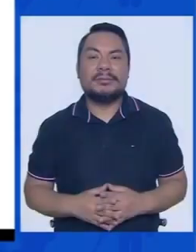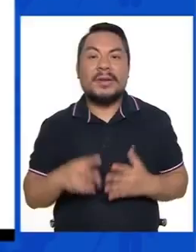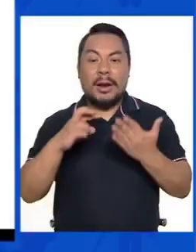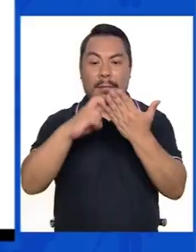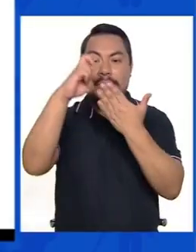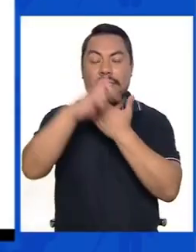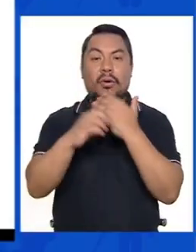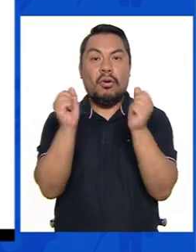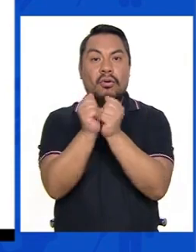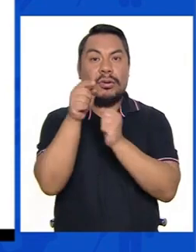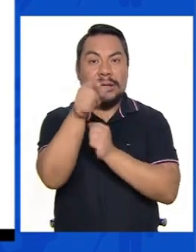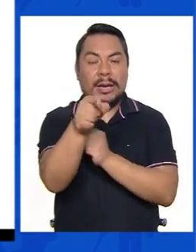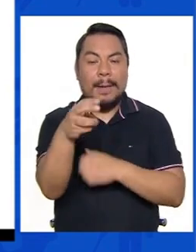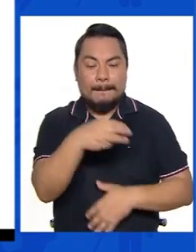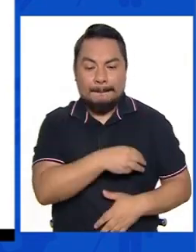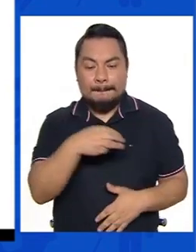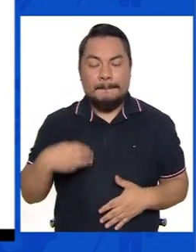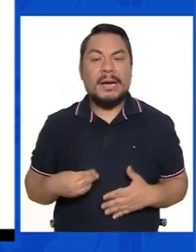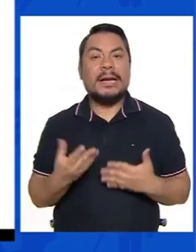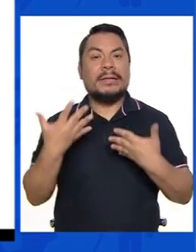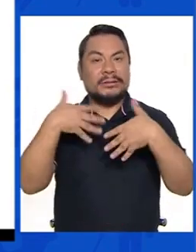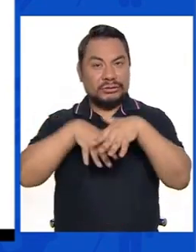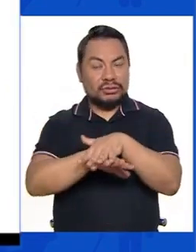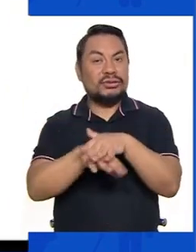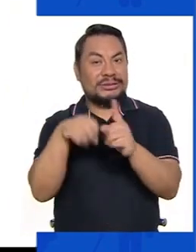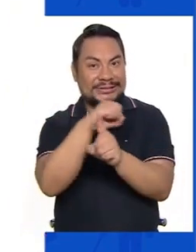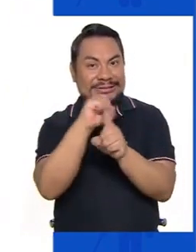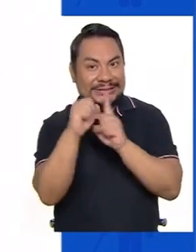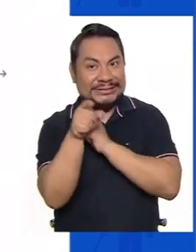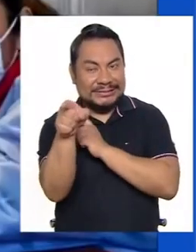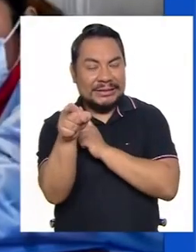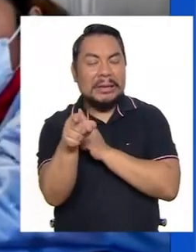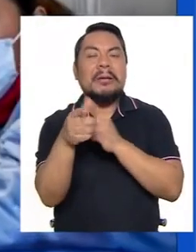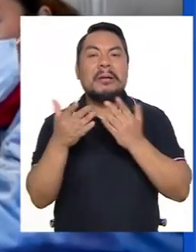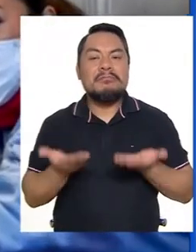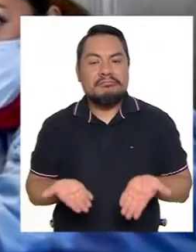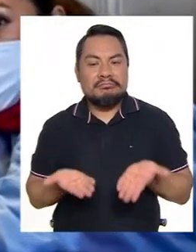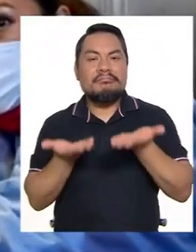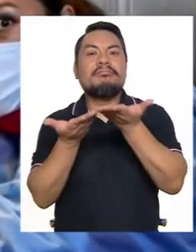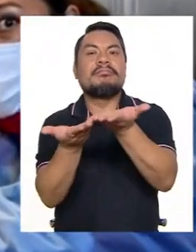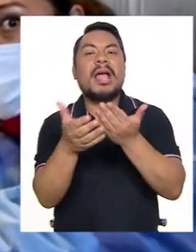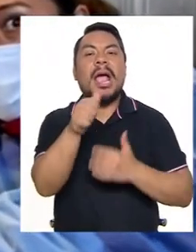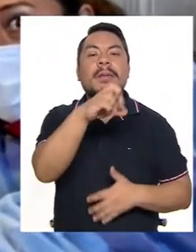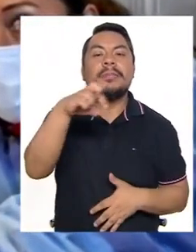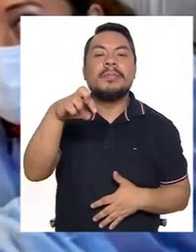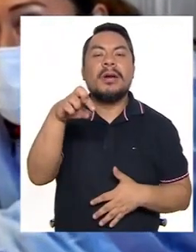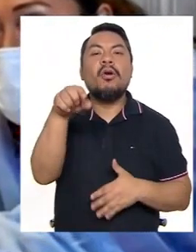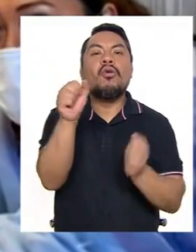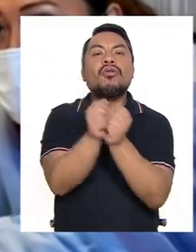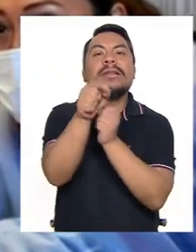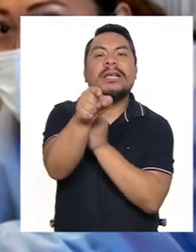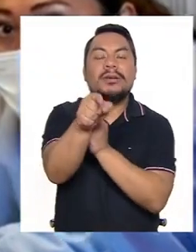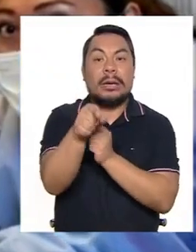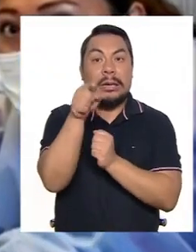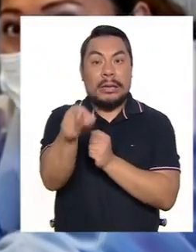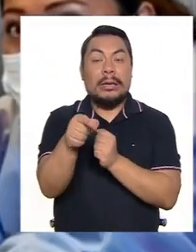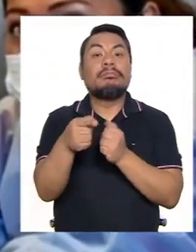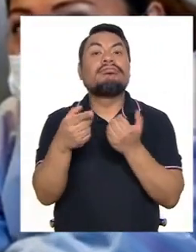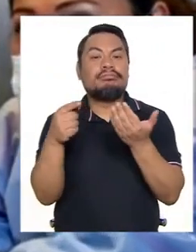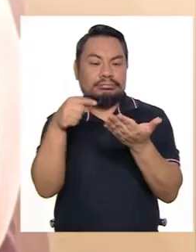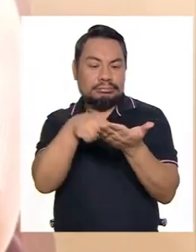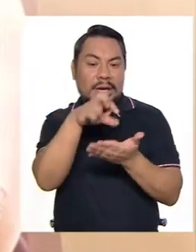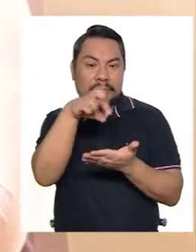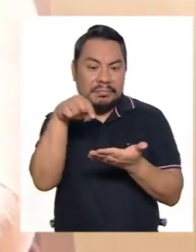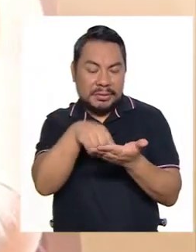El programa Contigo del Ministerio de Desarrollo e Inclusión Social pone a disposición la app Contigo, herramienta